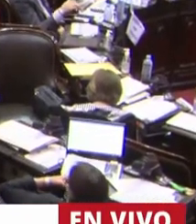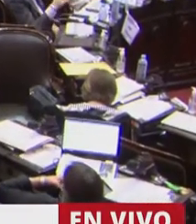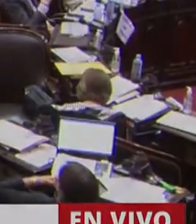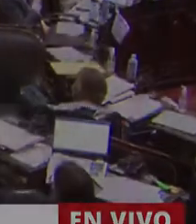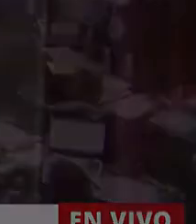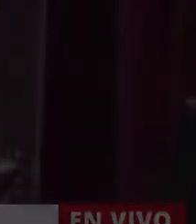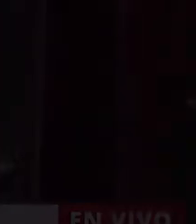Landry Cini.